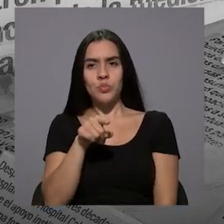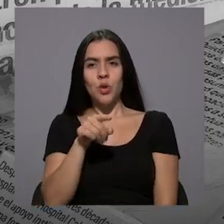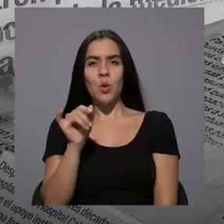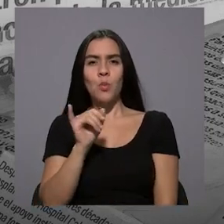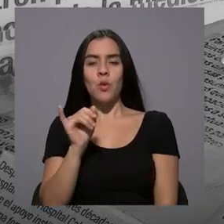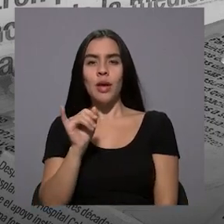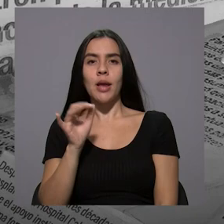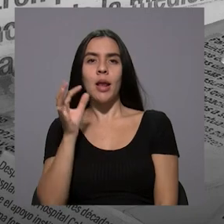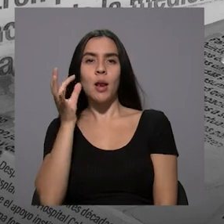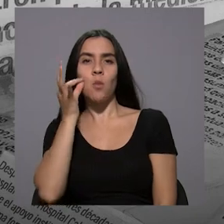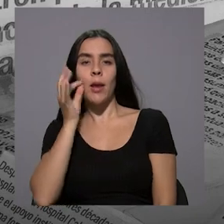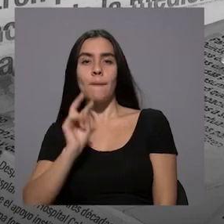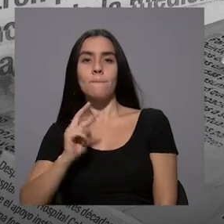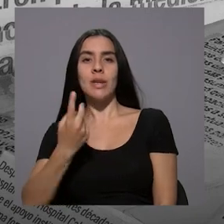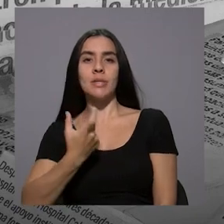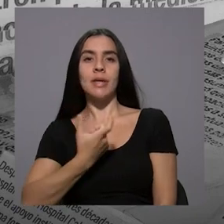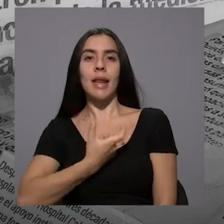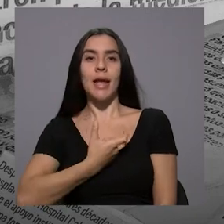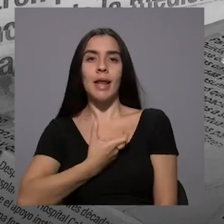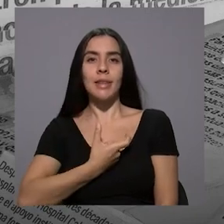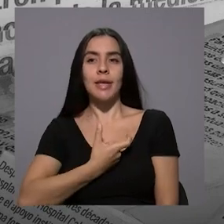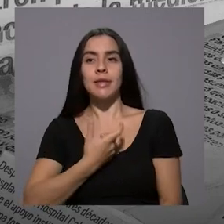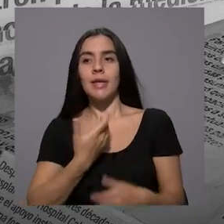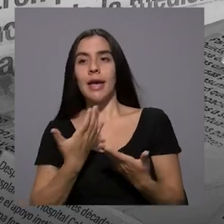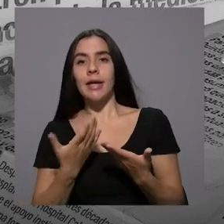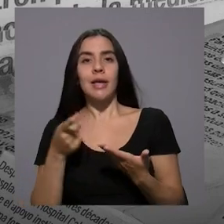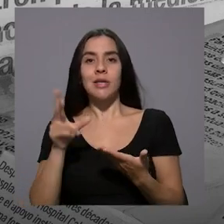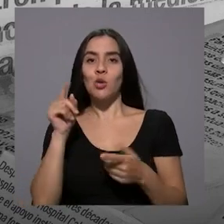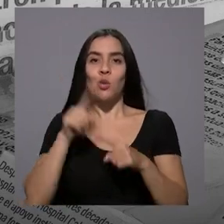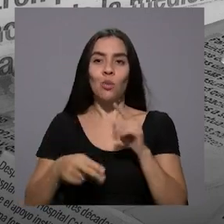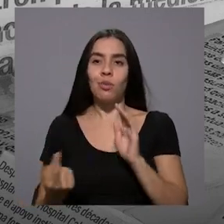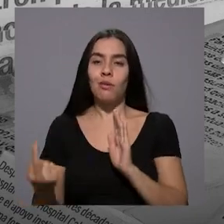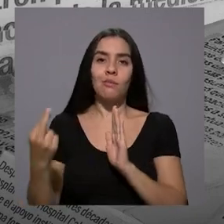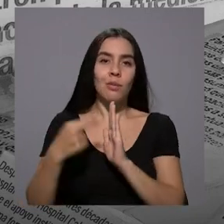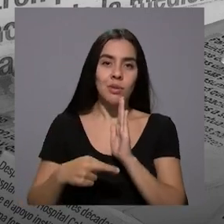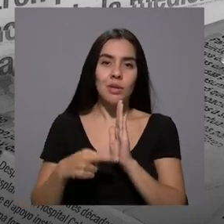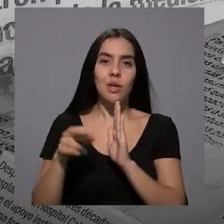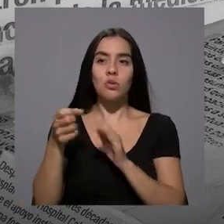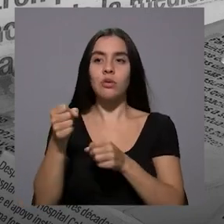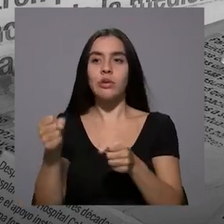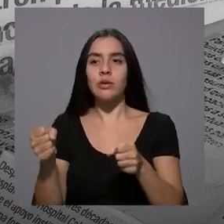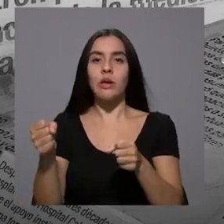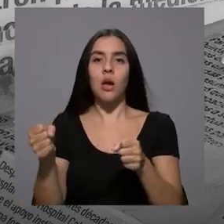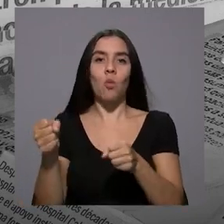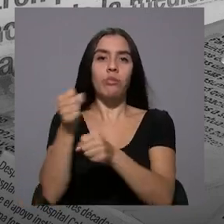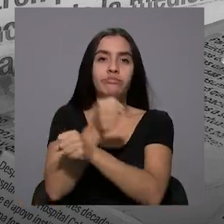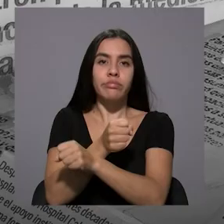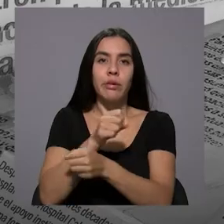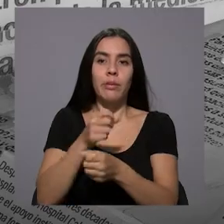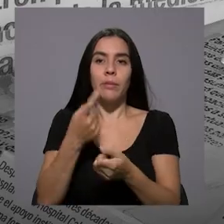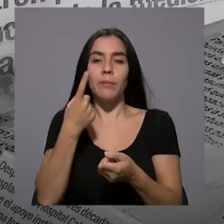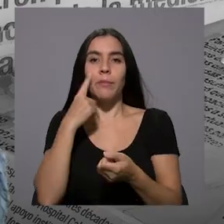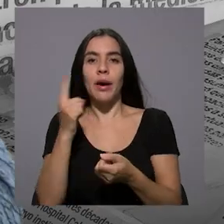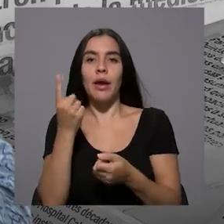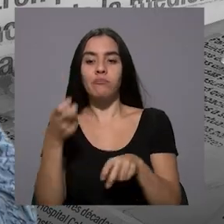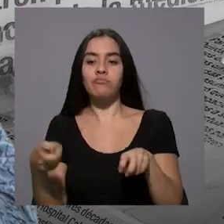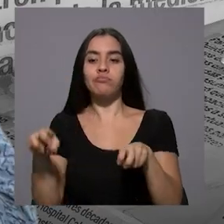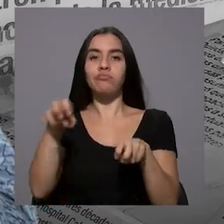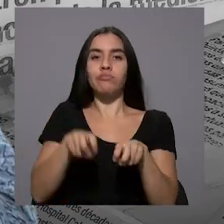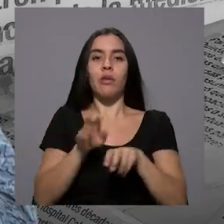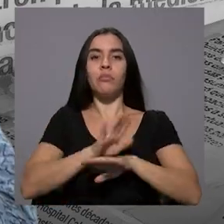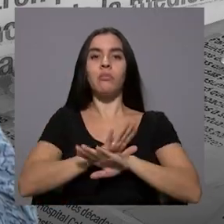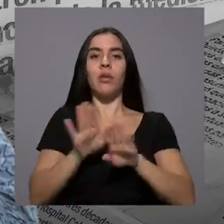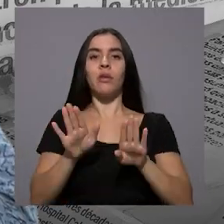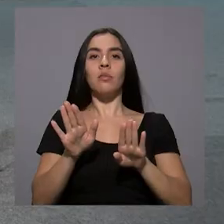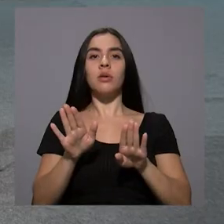vicealcaldesa y no le quedó más remedio porque no podía repetir, entonces cambiaron de lugar simplemente para llenar la silla?